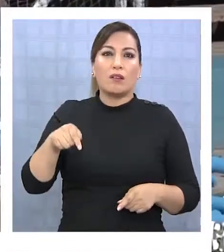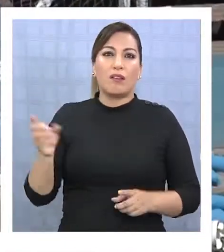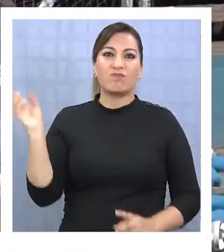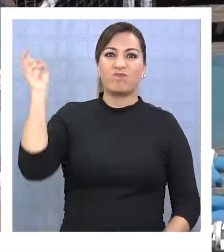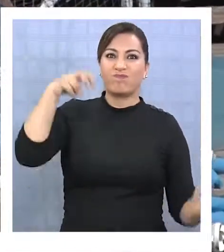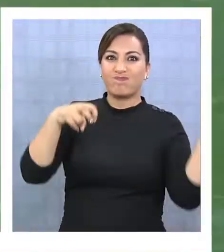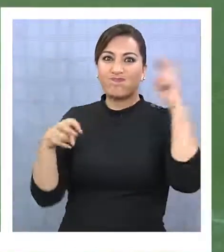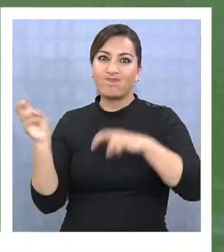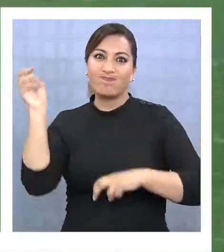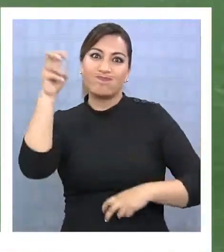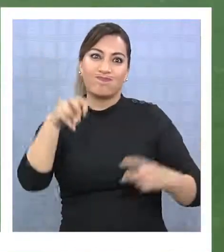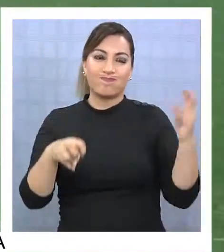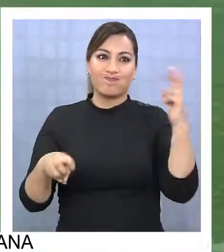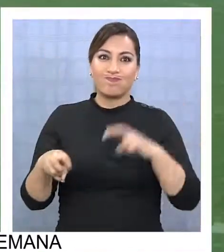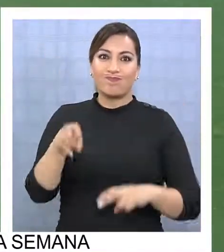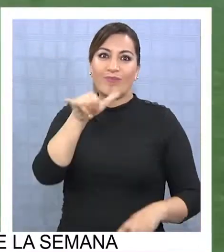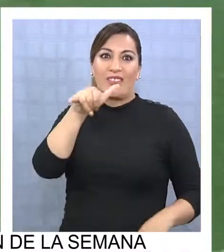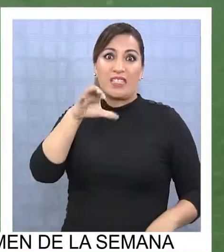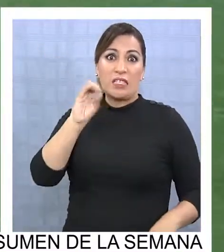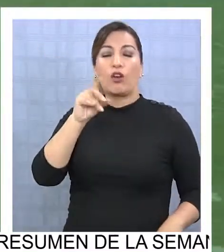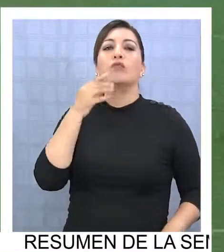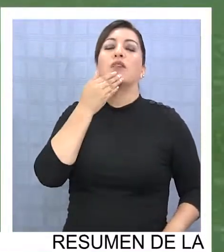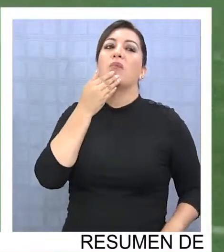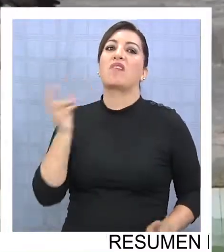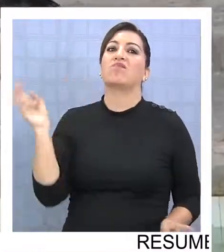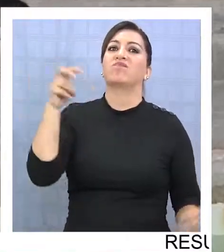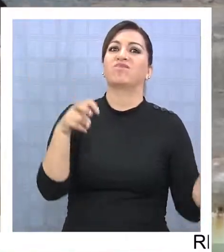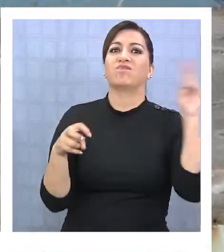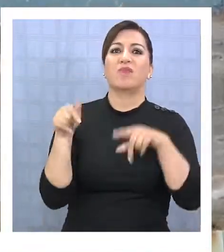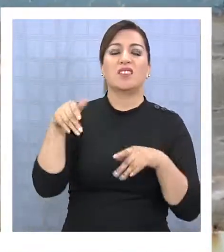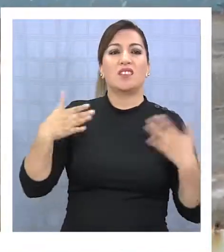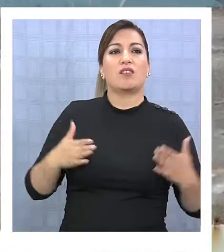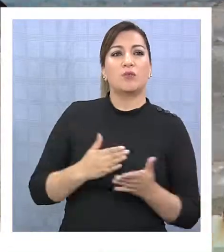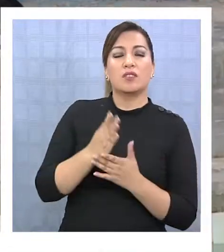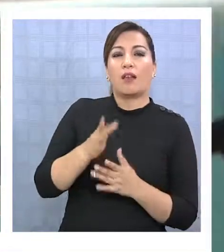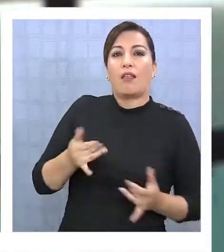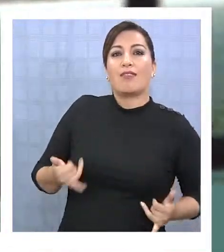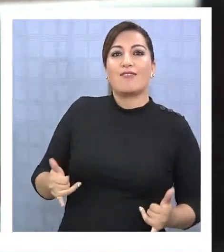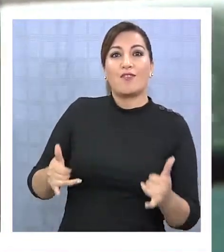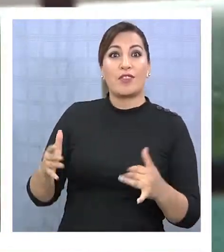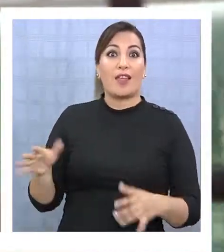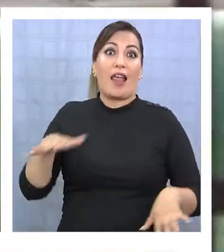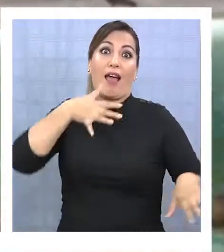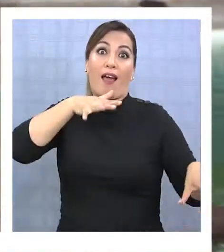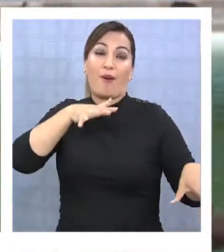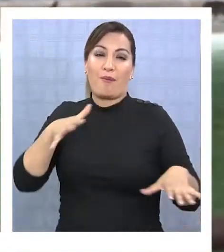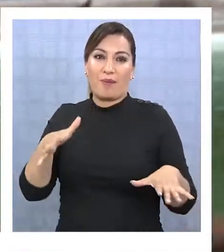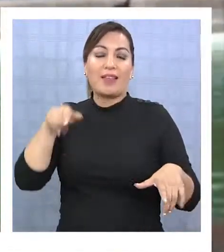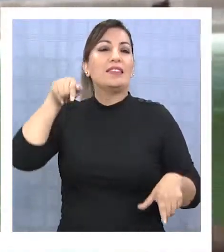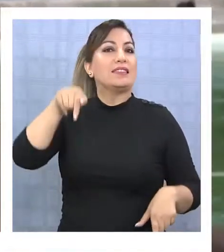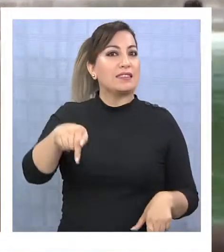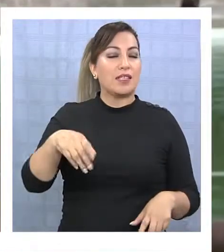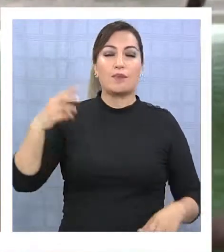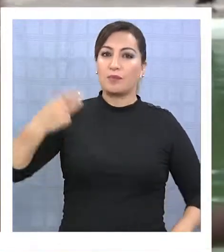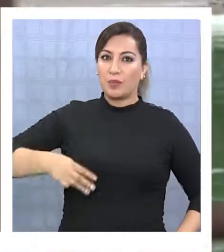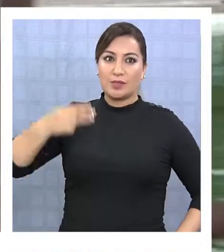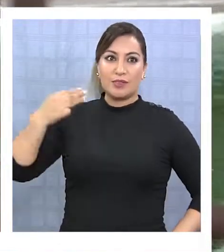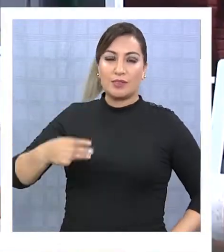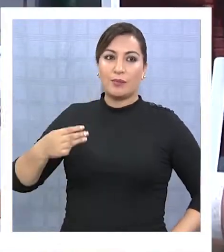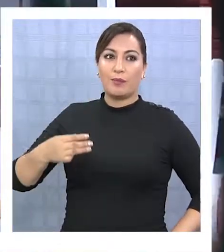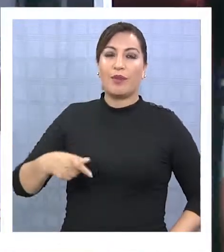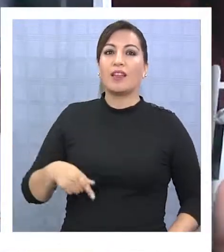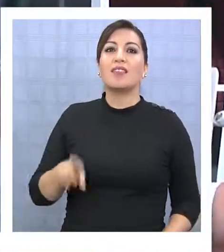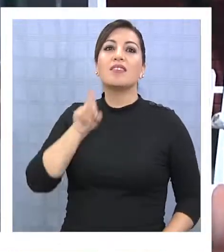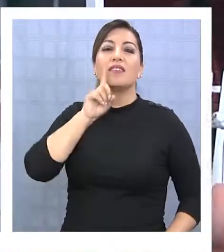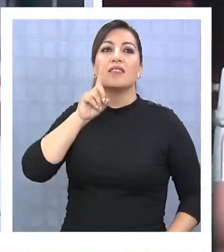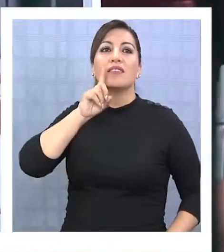clásicas aves del norte, los patoyecos y jotes. Estos pájaros ya comenzaron a disfrutar del agua de la piscina. Es por eso que la municipalidad